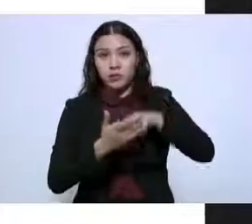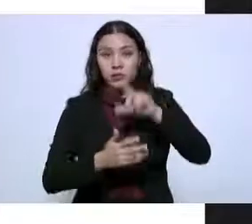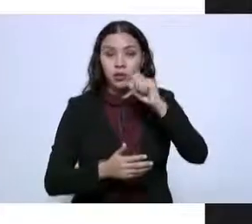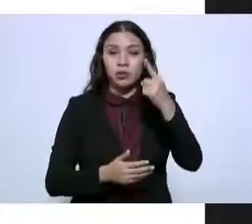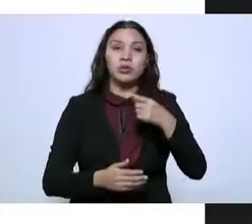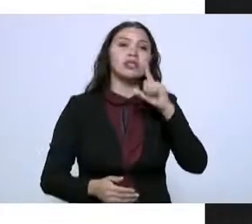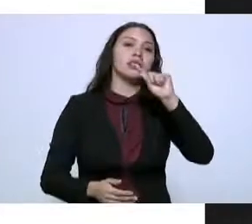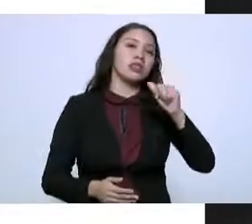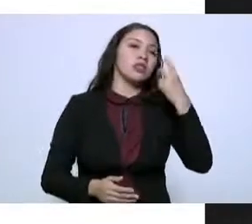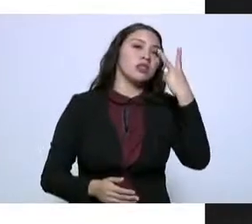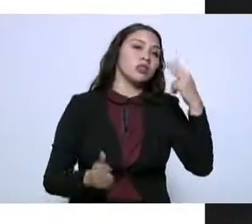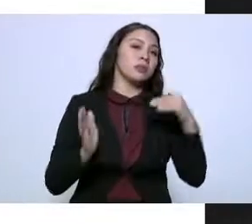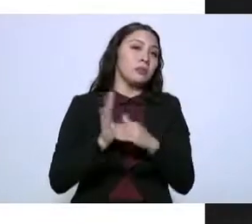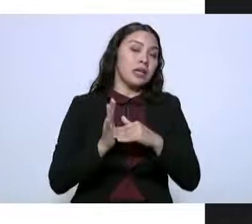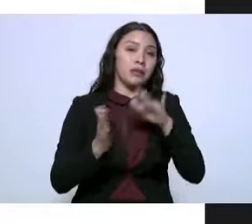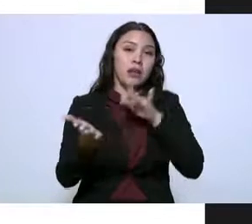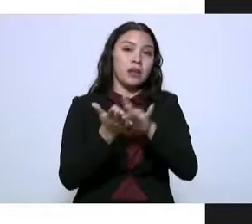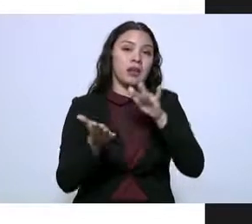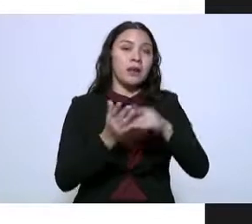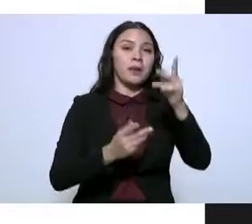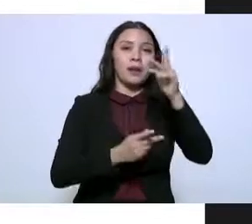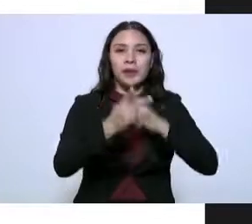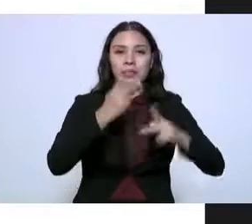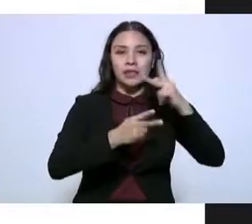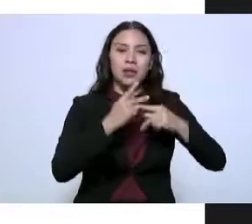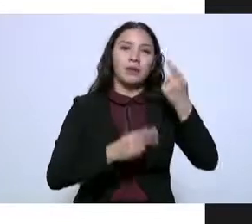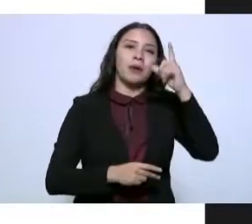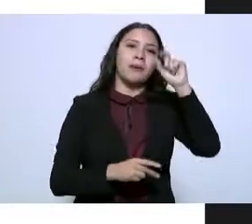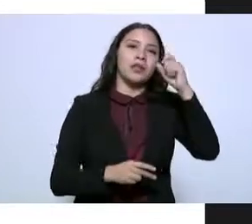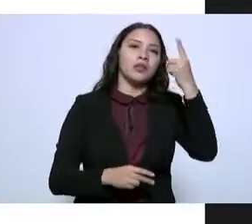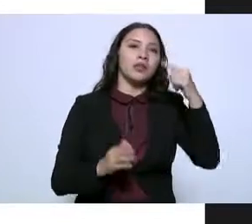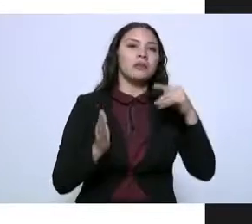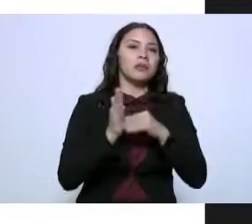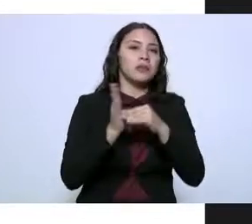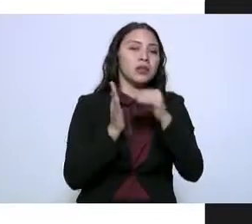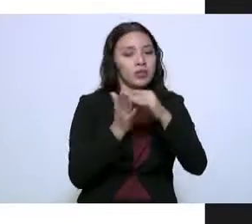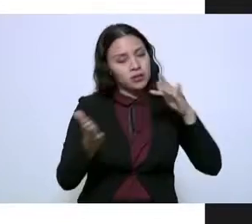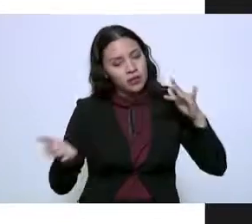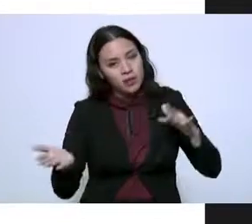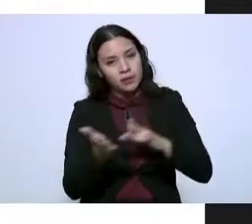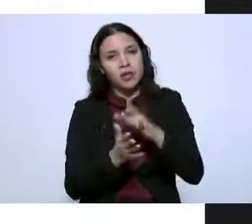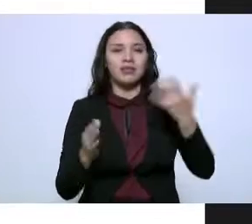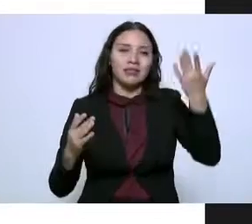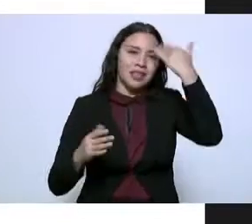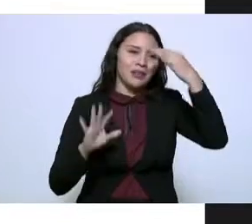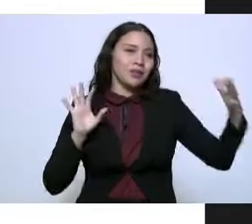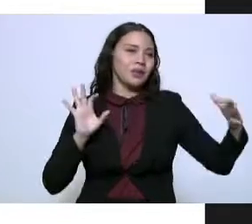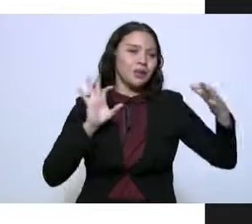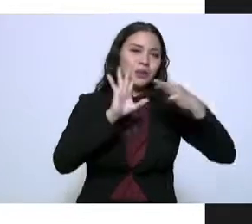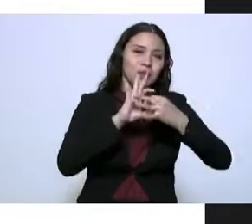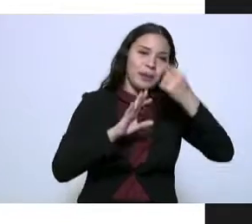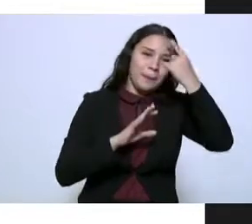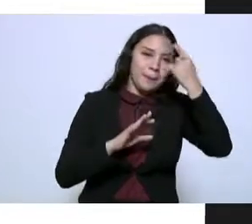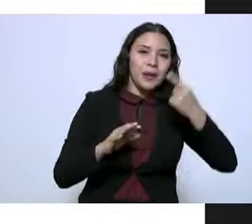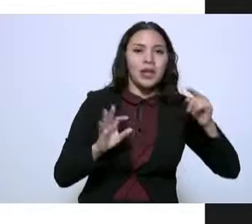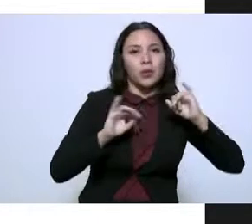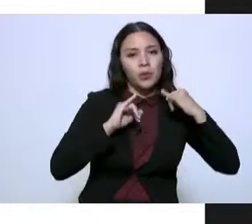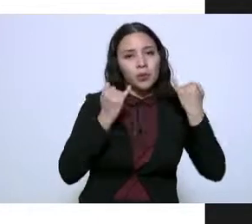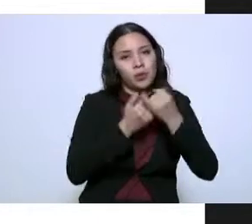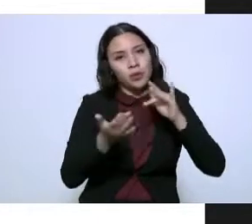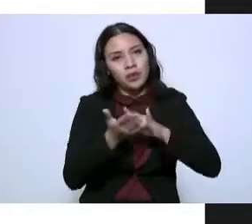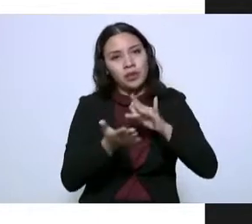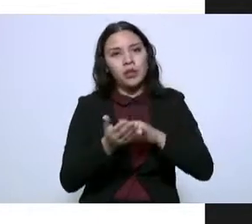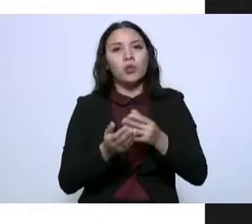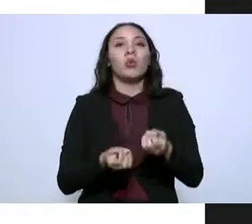mil créditos con un monto de inversión de 21 mil millones de pesos asimismo Sociedad Hipotecaria Federal ha hecho lo similar